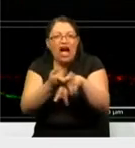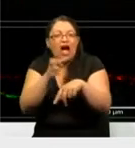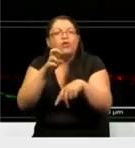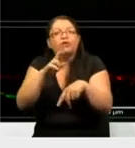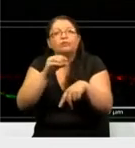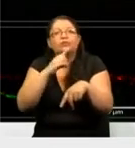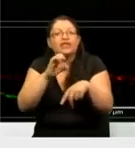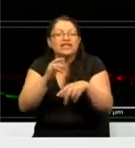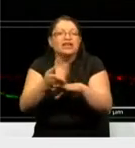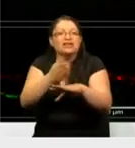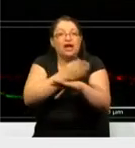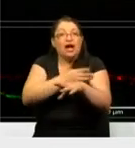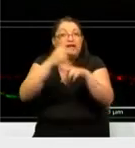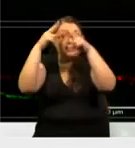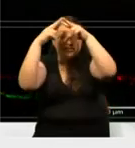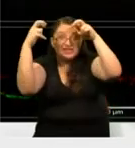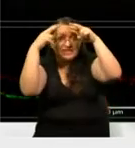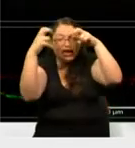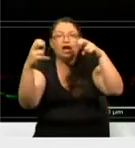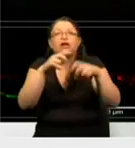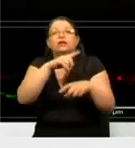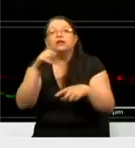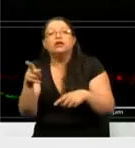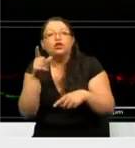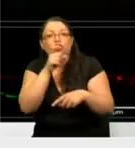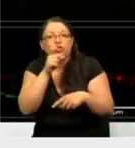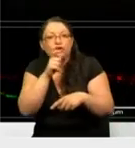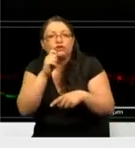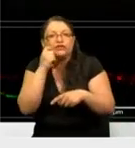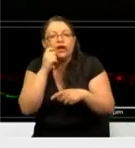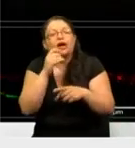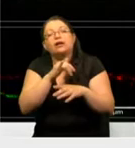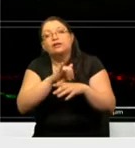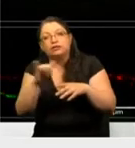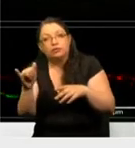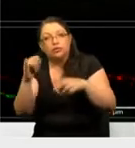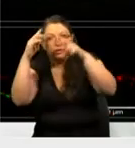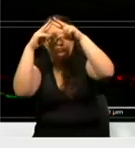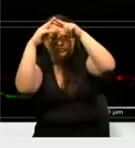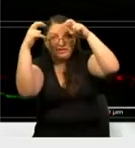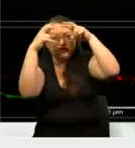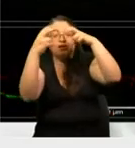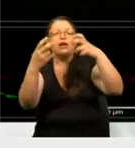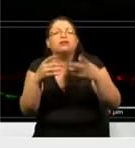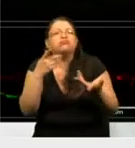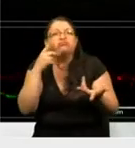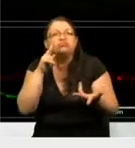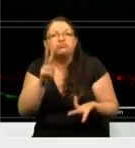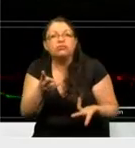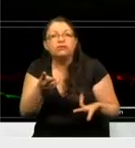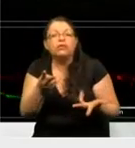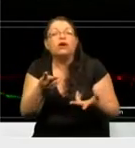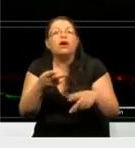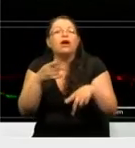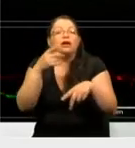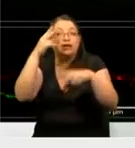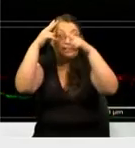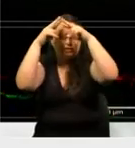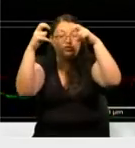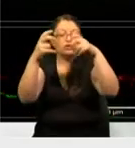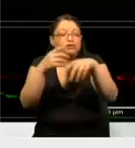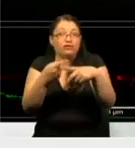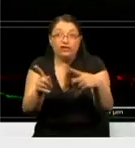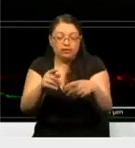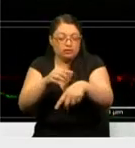es presináptica y en rojo un marcador de una proteína que es postsináptica. Y lo que observamos es que las neuronas diferenciadas de piel